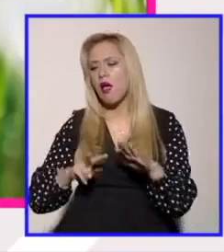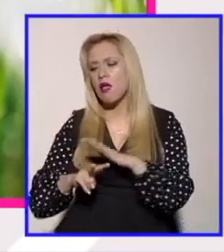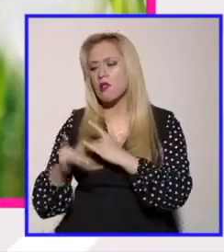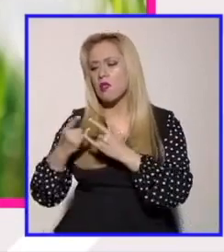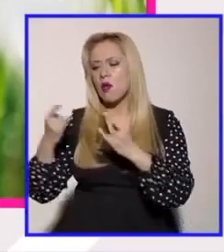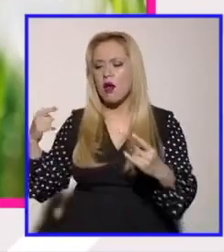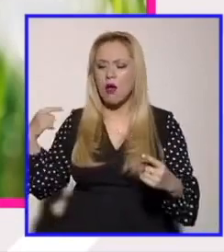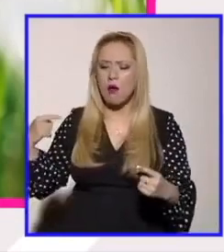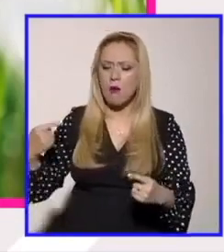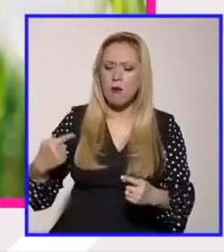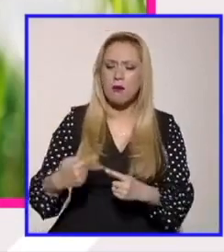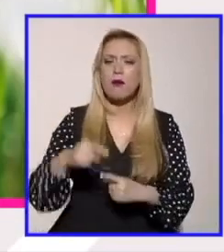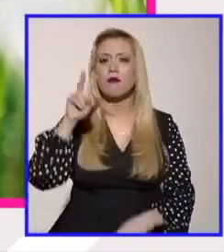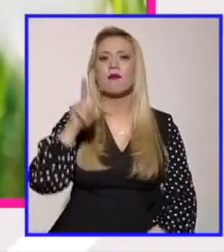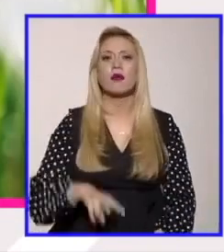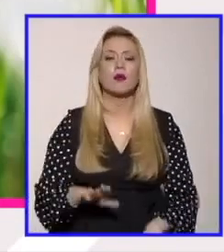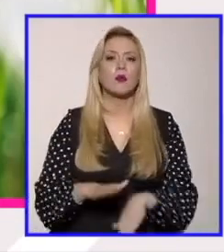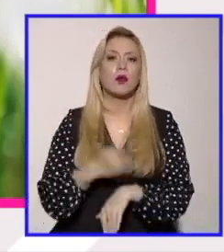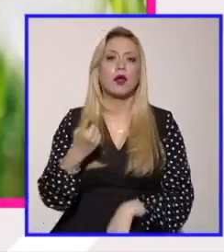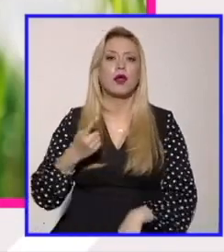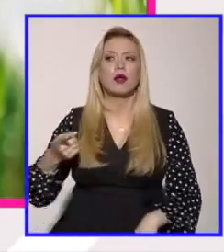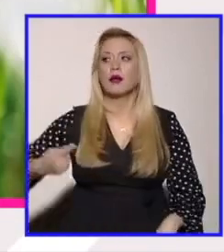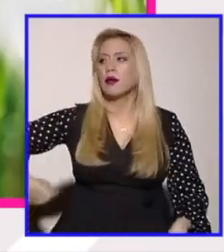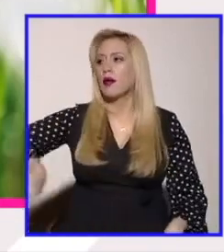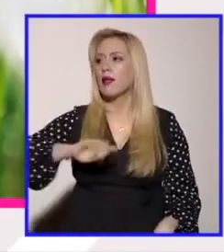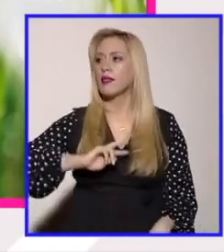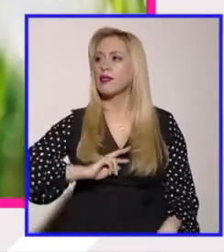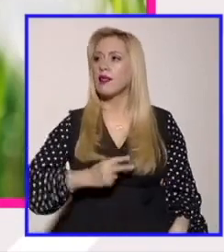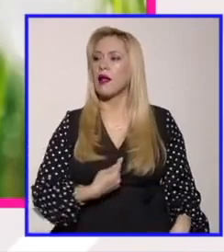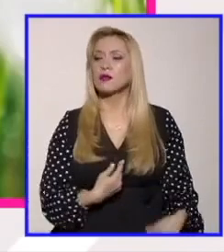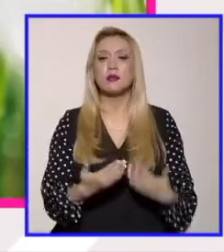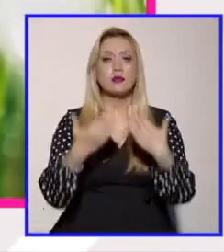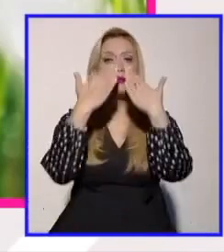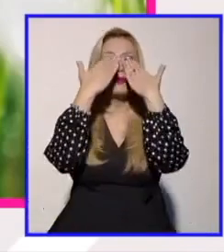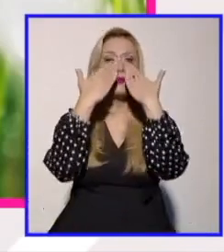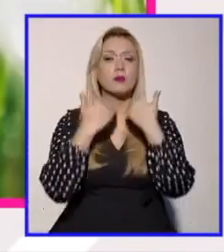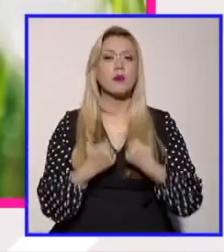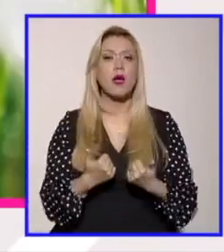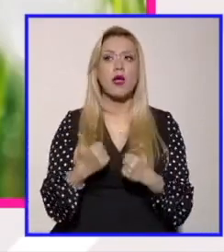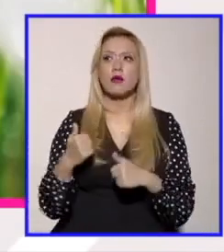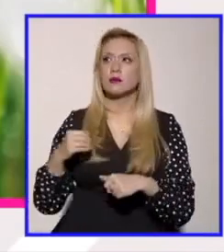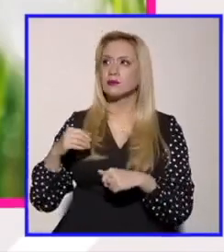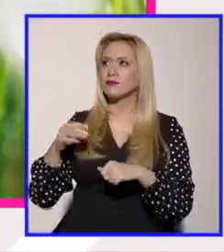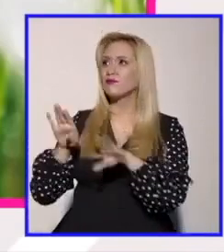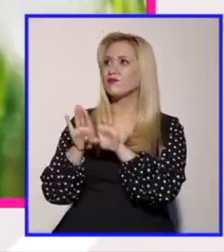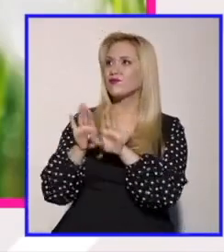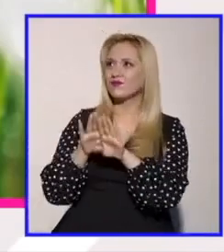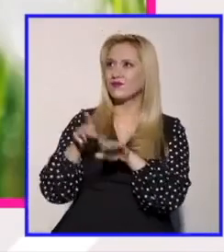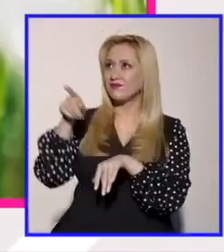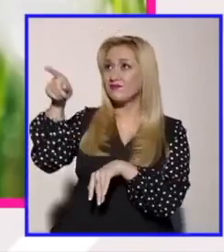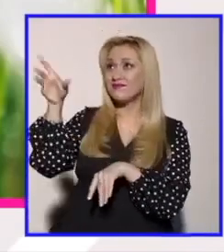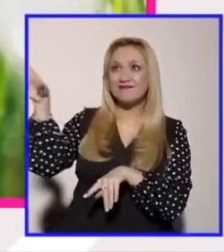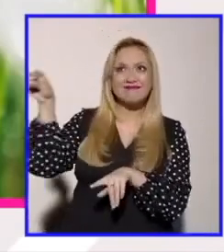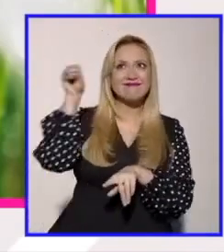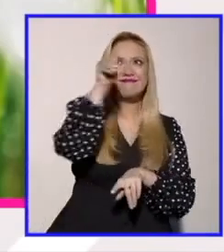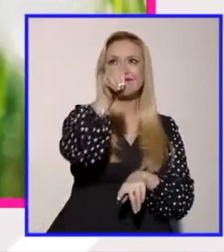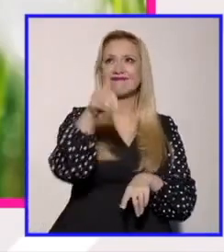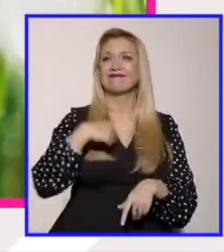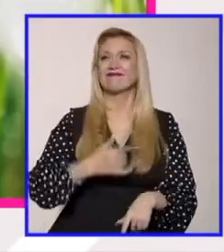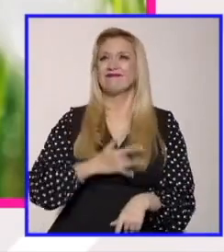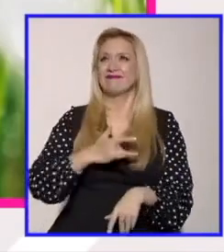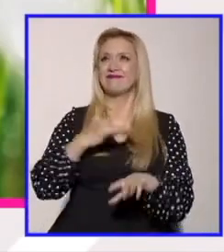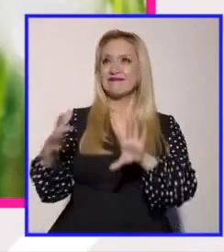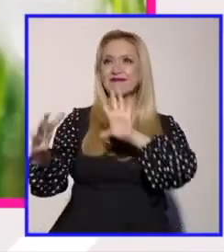de que las mujeres trans estamos sobre representadas en detrimento de las mujeres cis eso estadísticamente no tiene fundamento